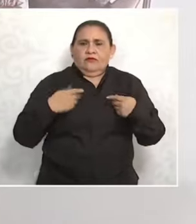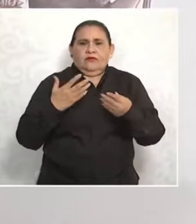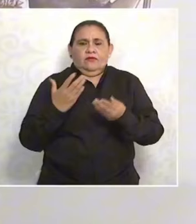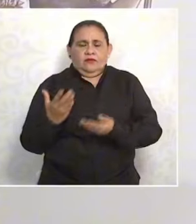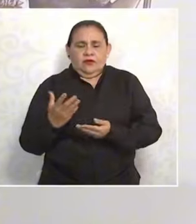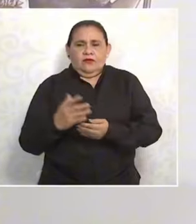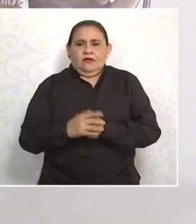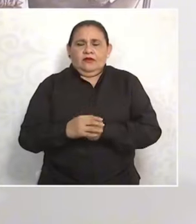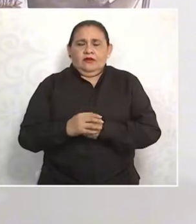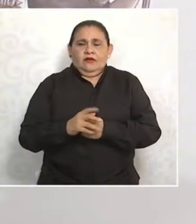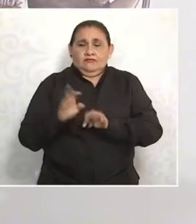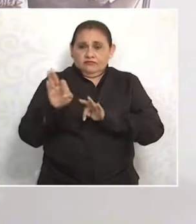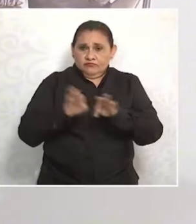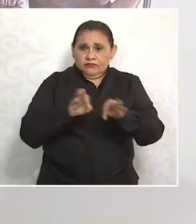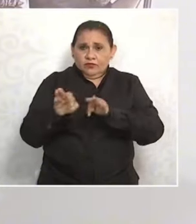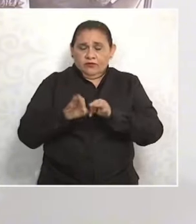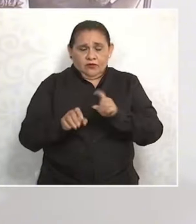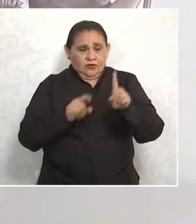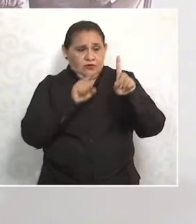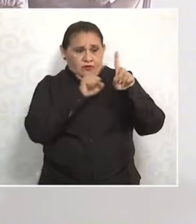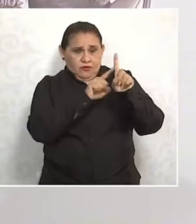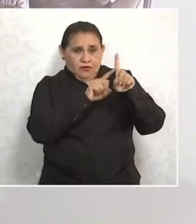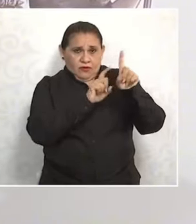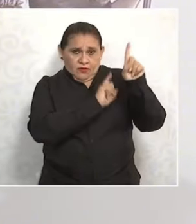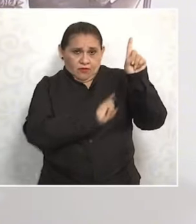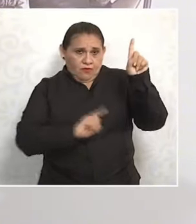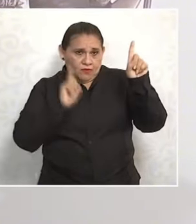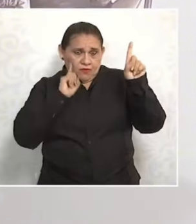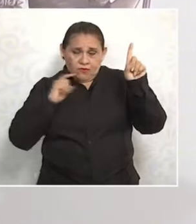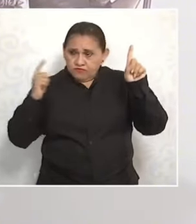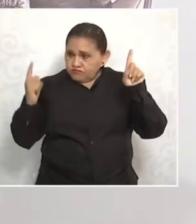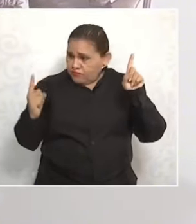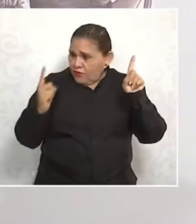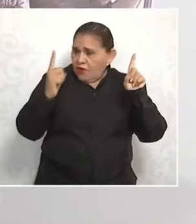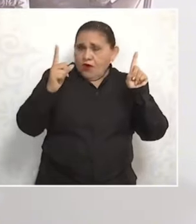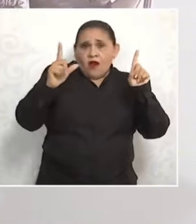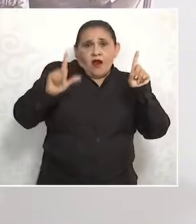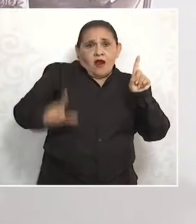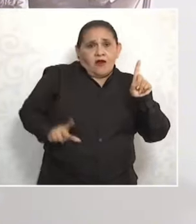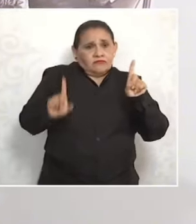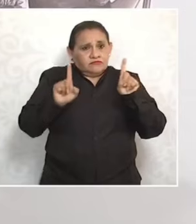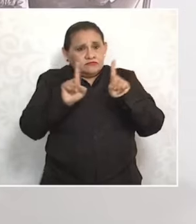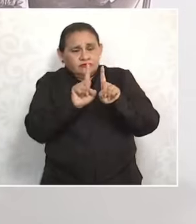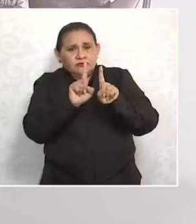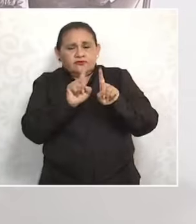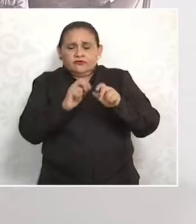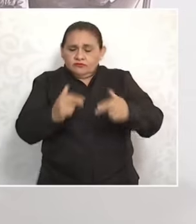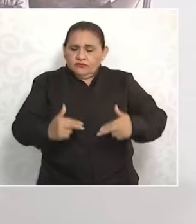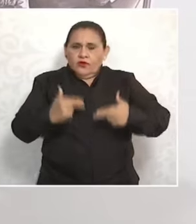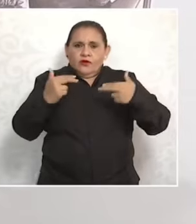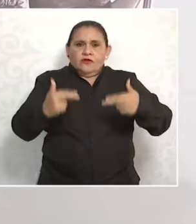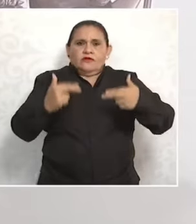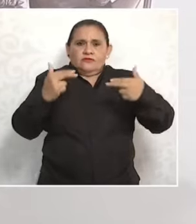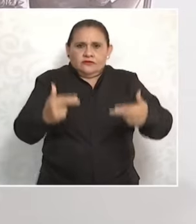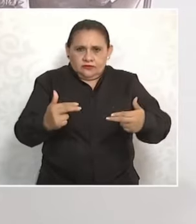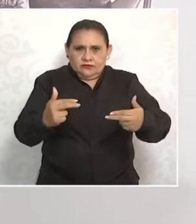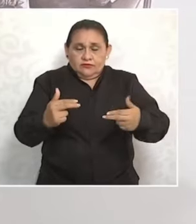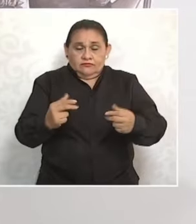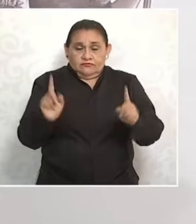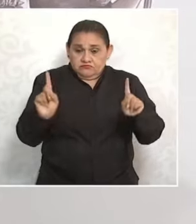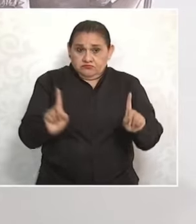Claudia y un servidor con humanismo, donde privilegiemos que lo más importante